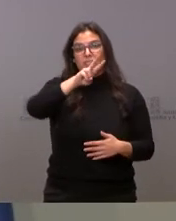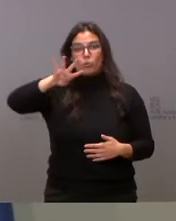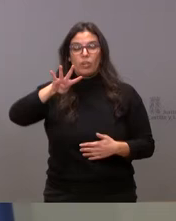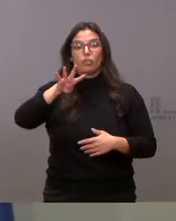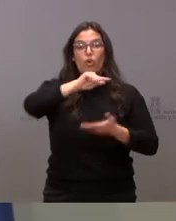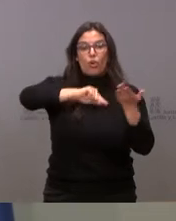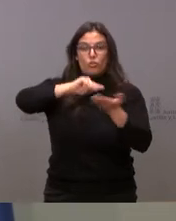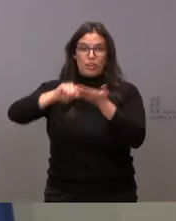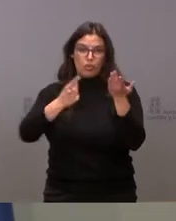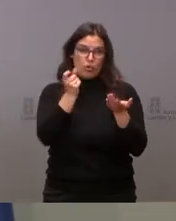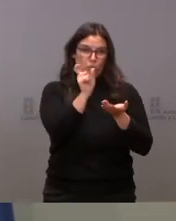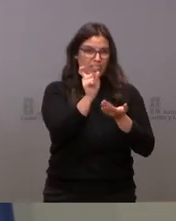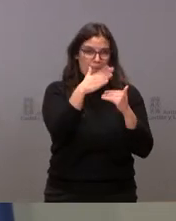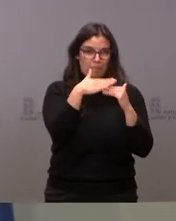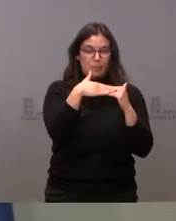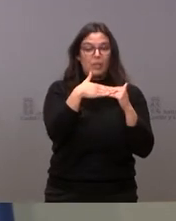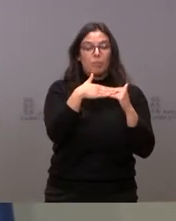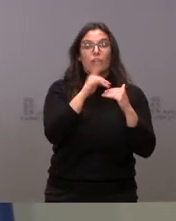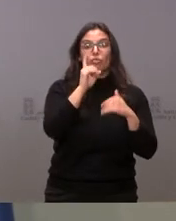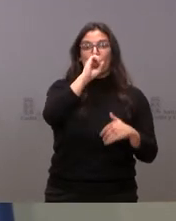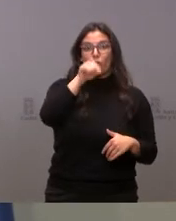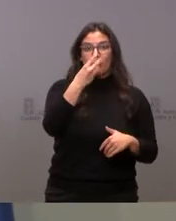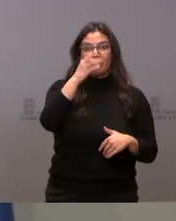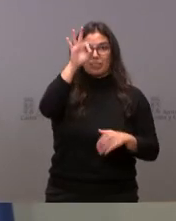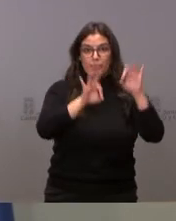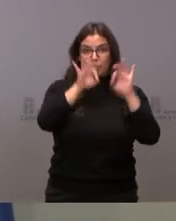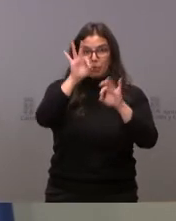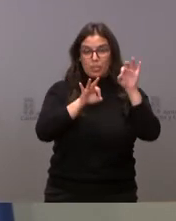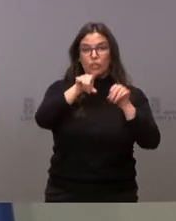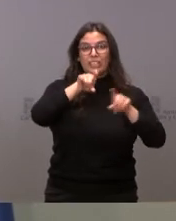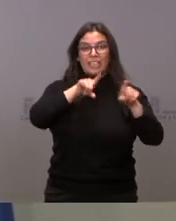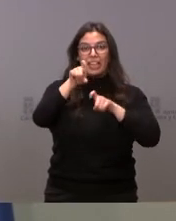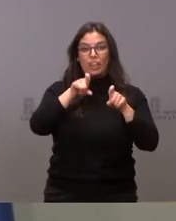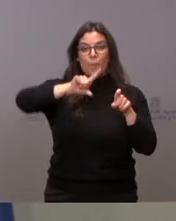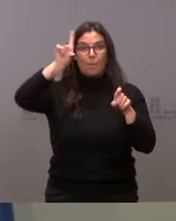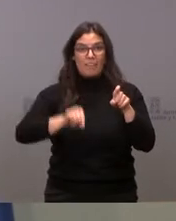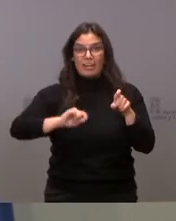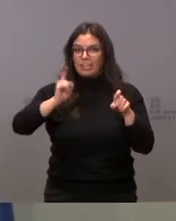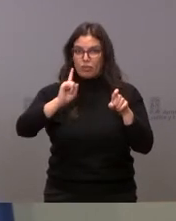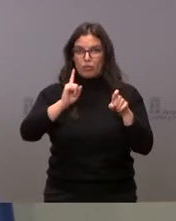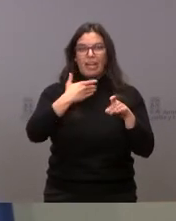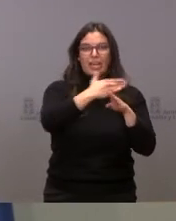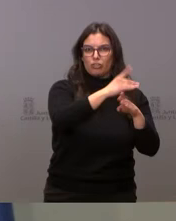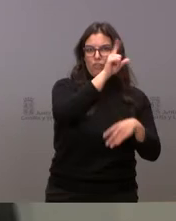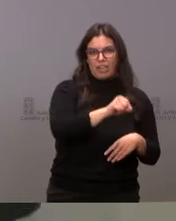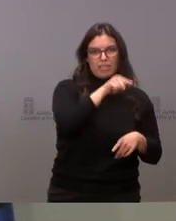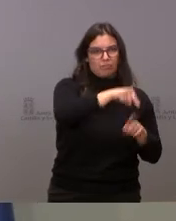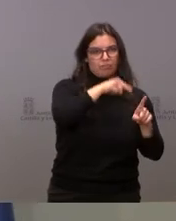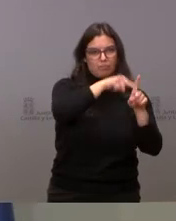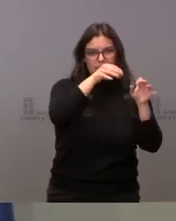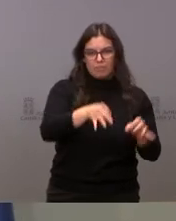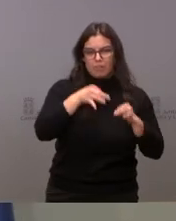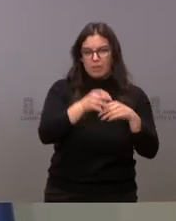menores, en los cuales solo el 0,30% de ellos no ha seleccionado la oferta más barata. La